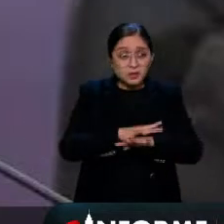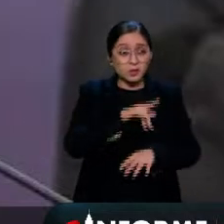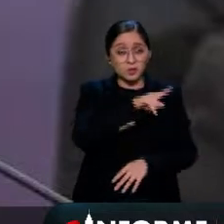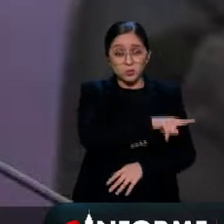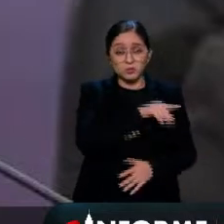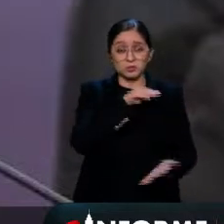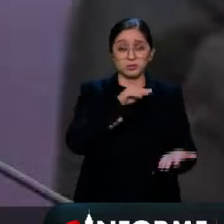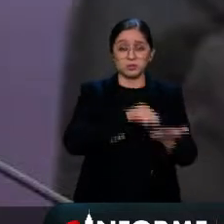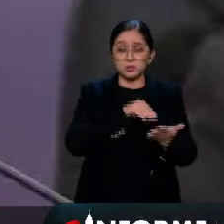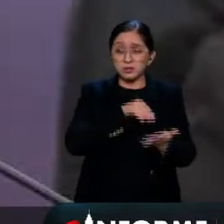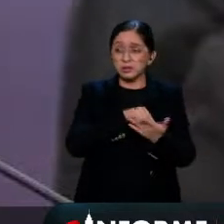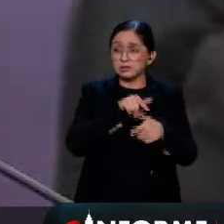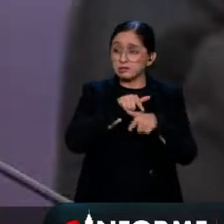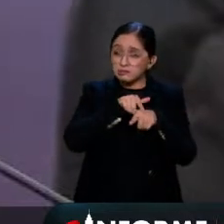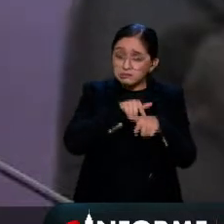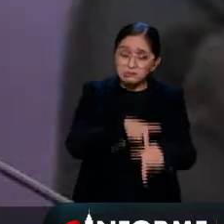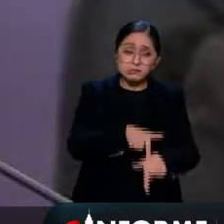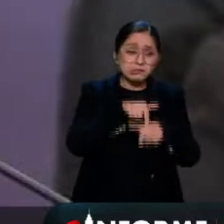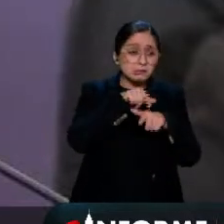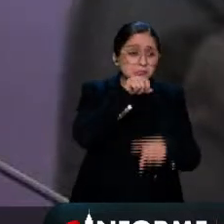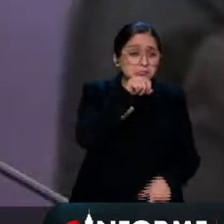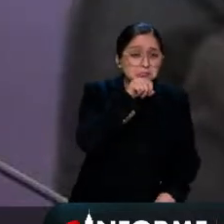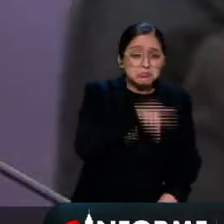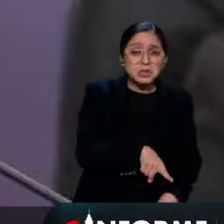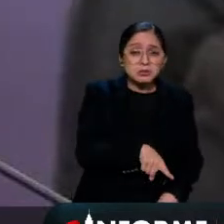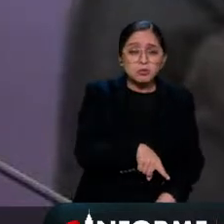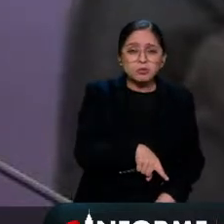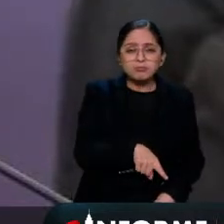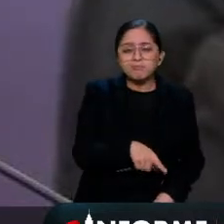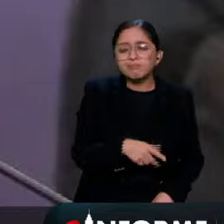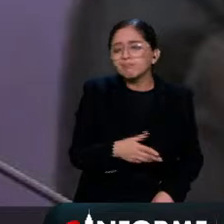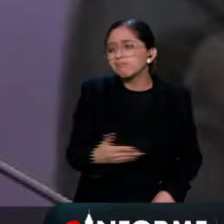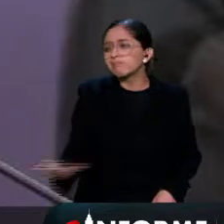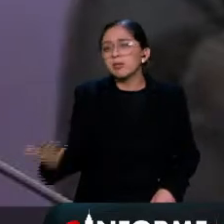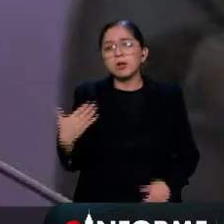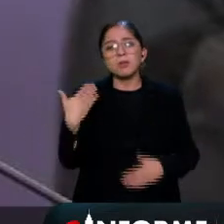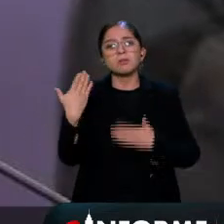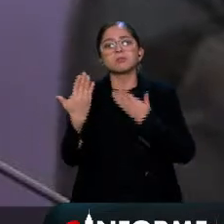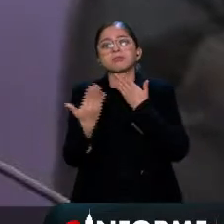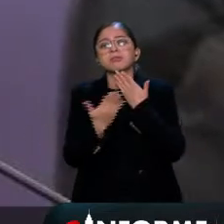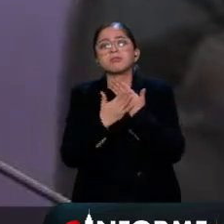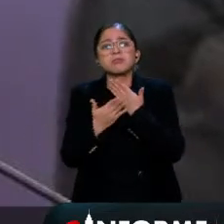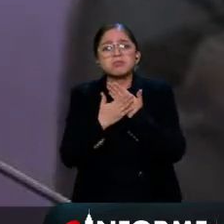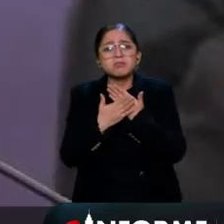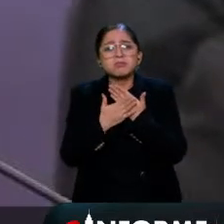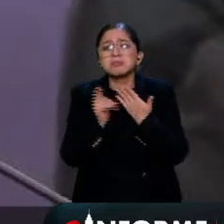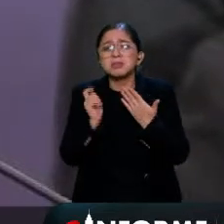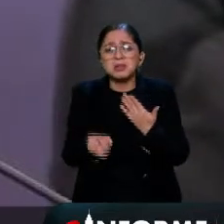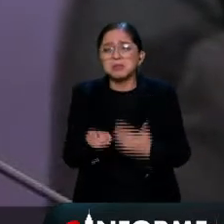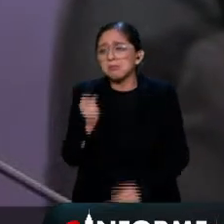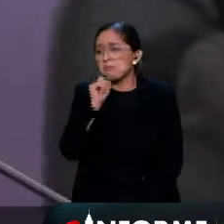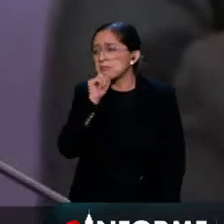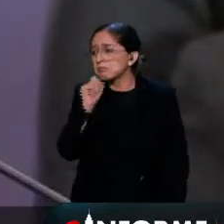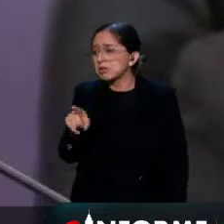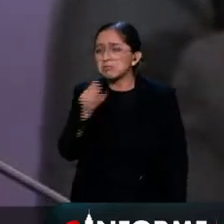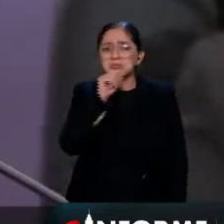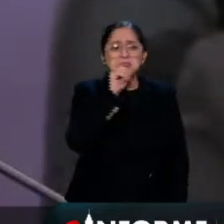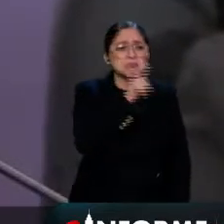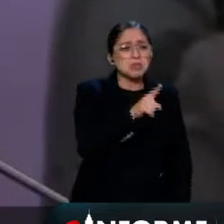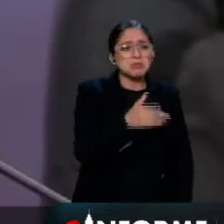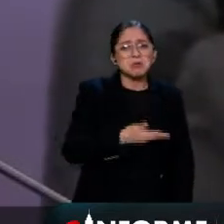haciendo las mismas cosas, simplemente vamos a obtener lo mismo de siempre